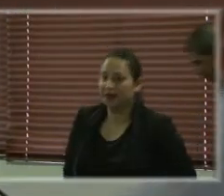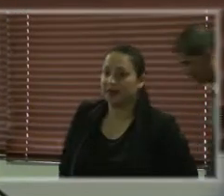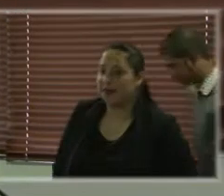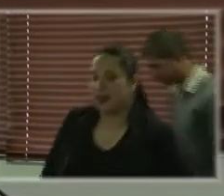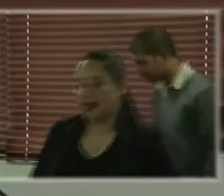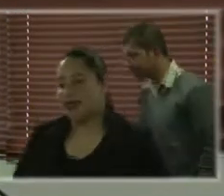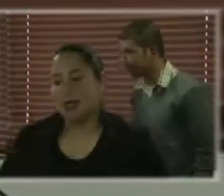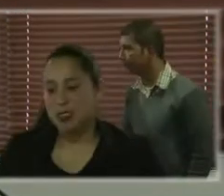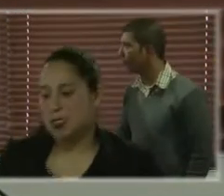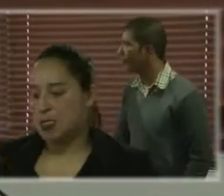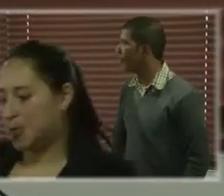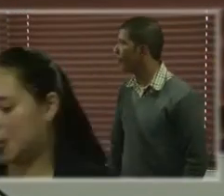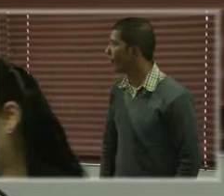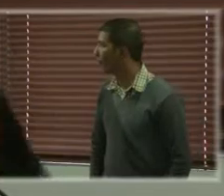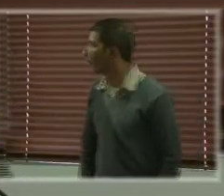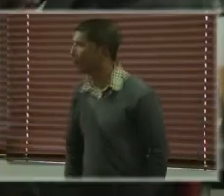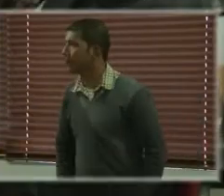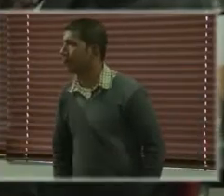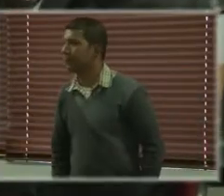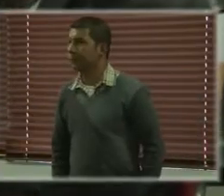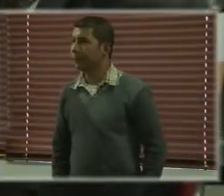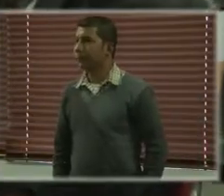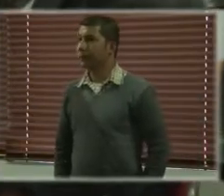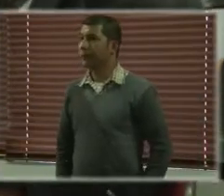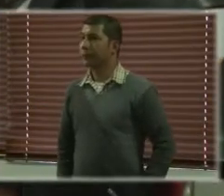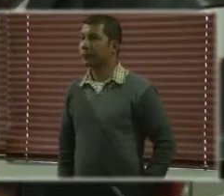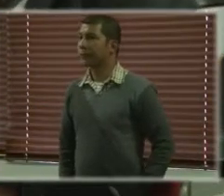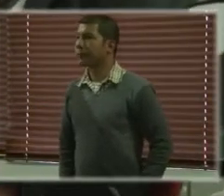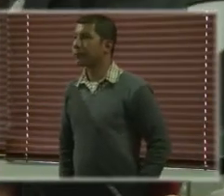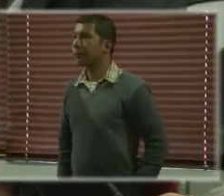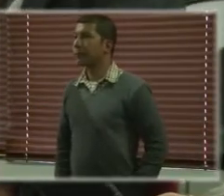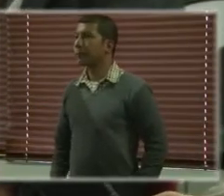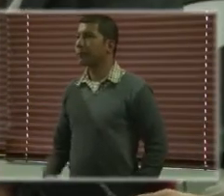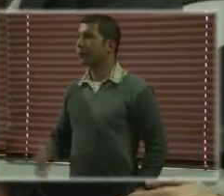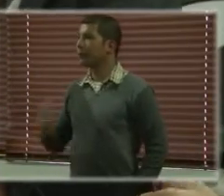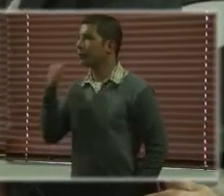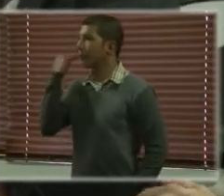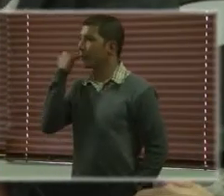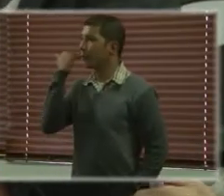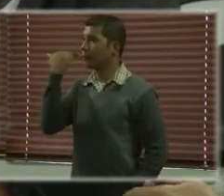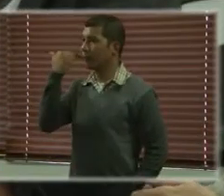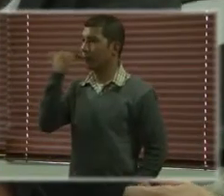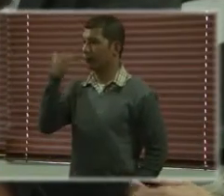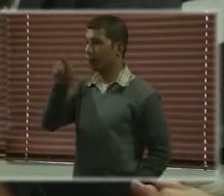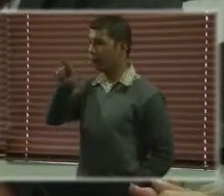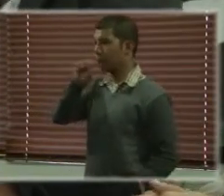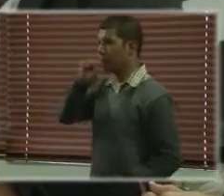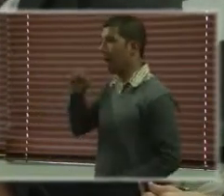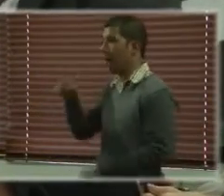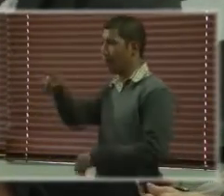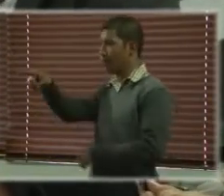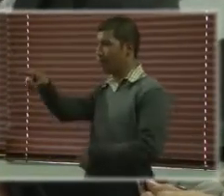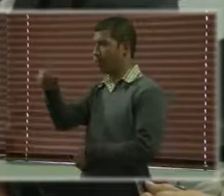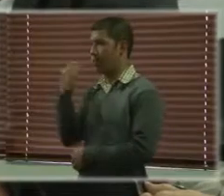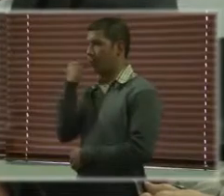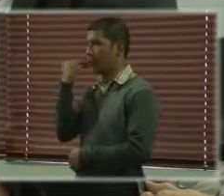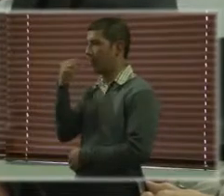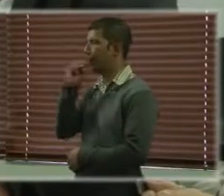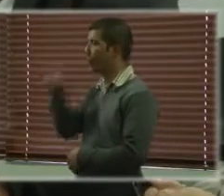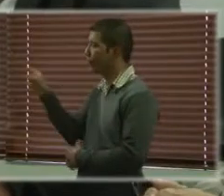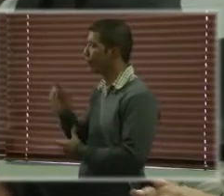Silvia, a propósito de esa última práctica que nos estabas contando, yo quería preguntarte de las iniciativas que se presentaron,